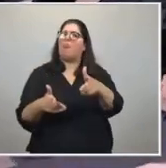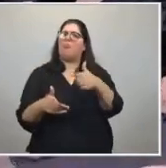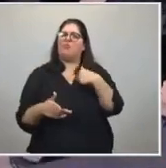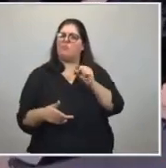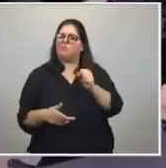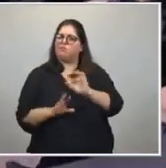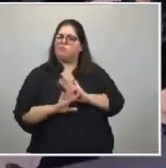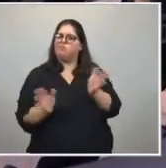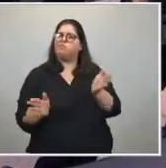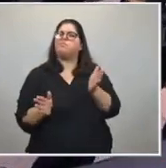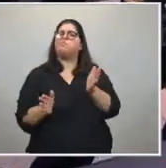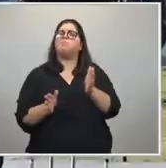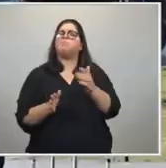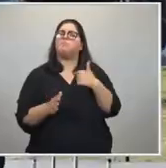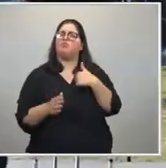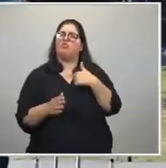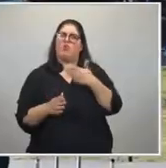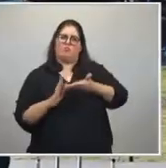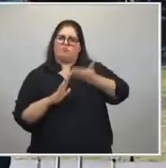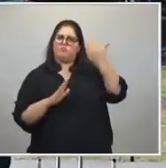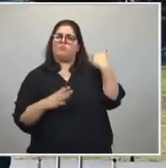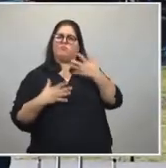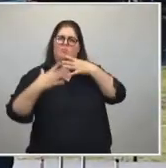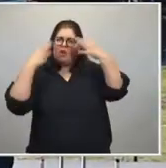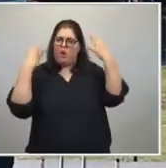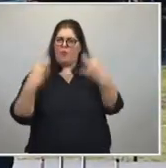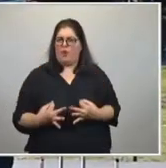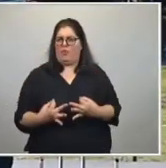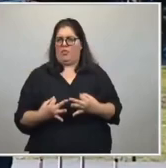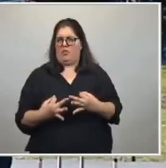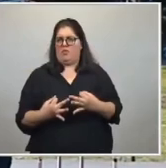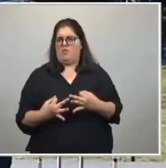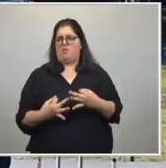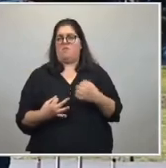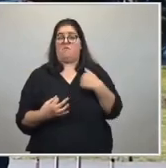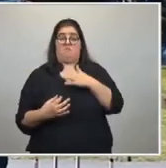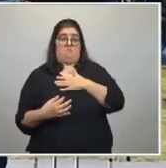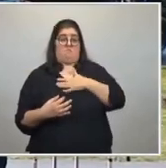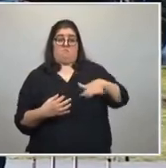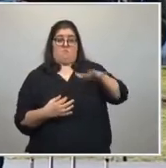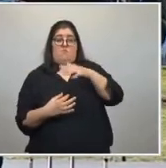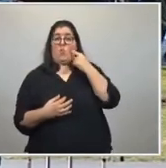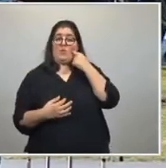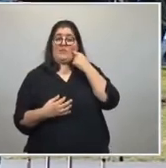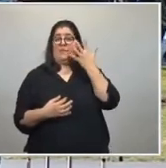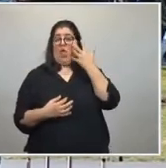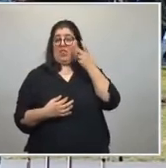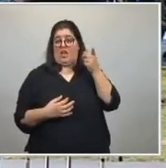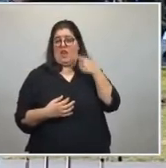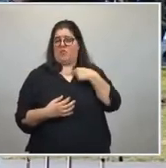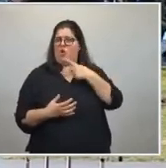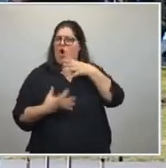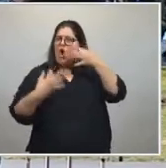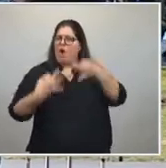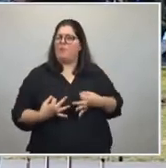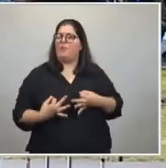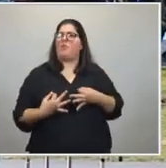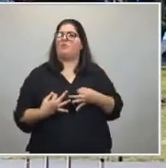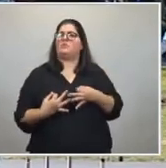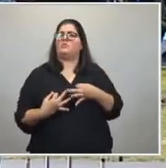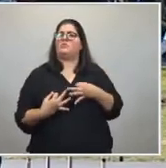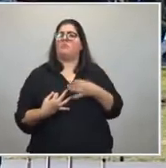Yo me comprometí en mi municipio, en Tigre, y llegamos